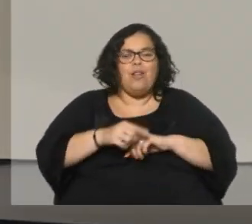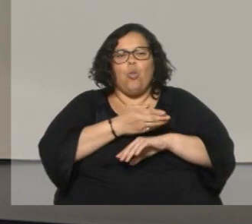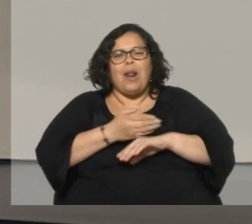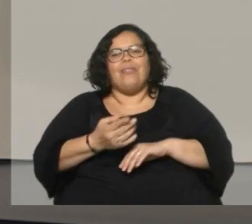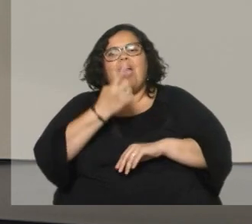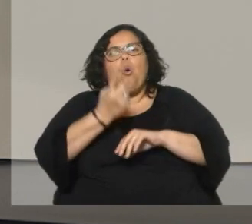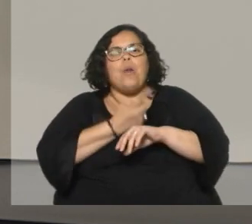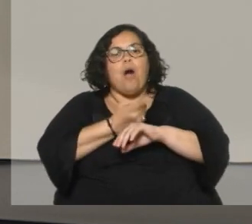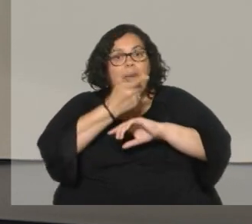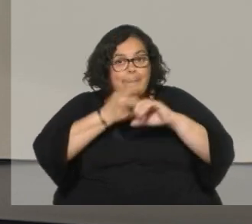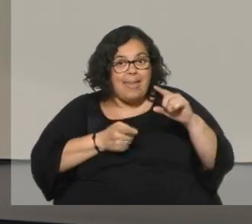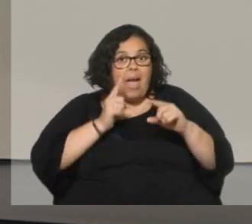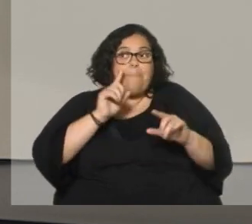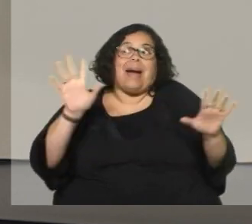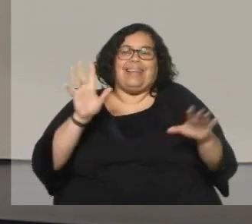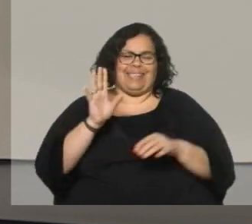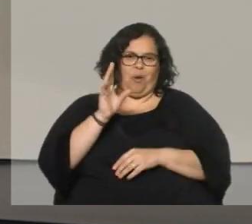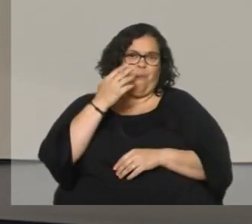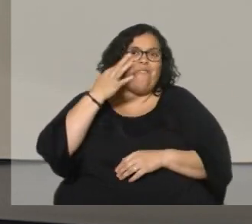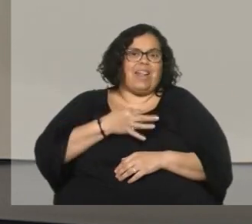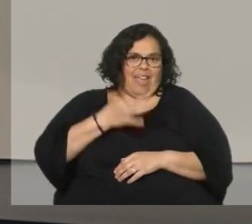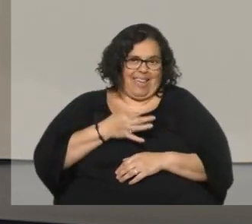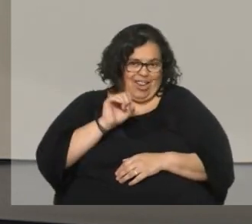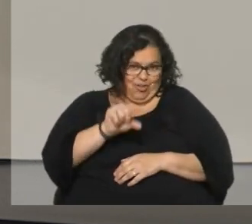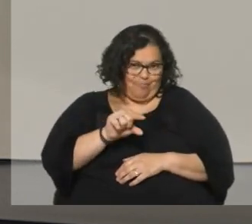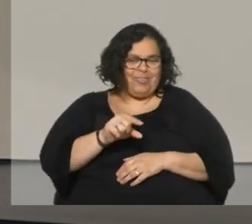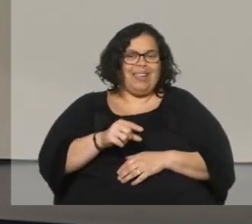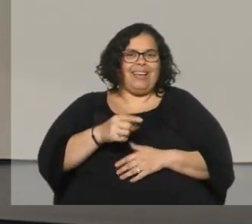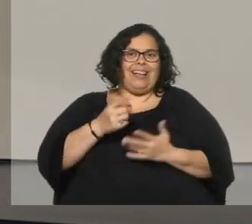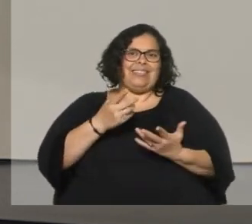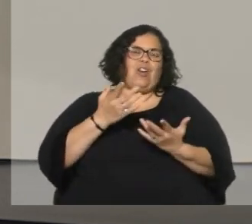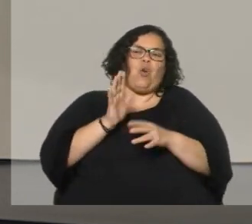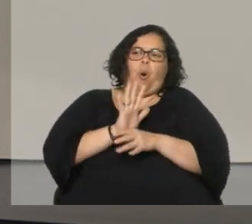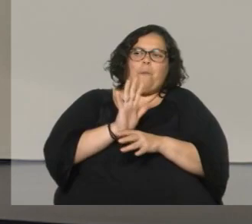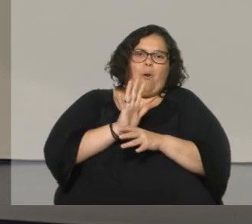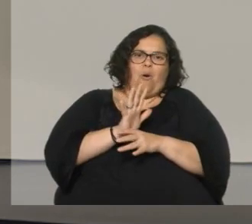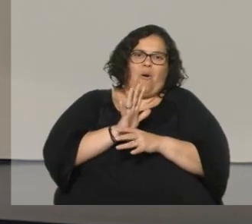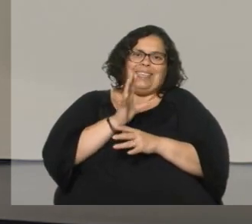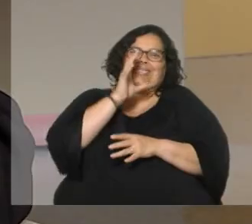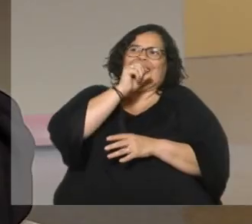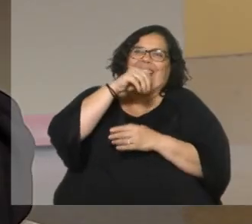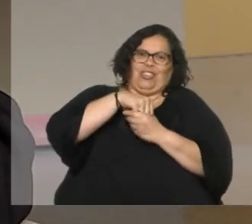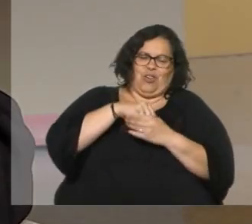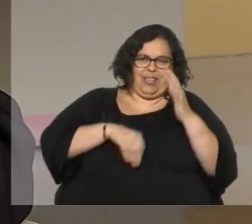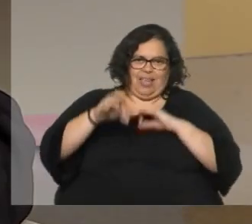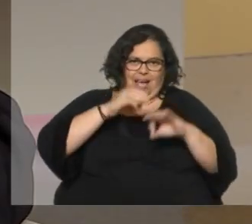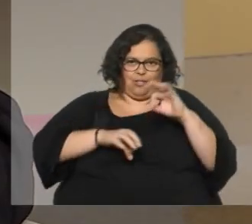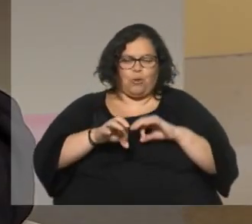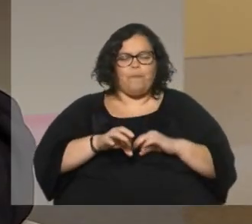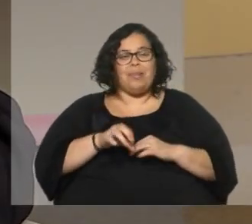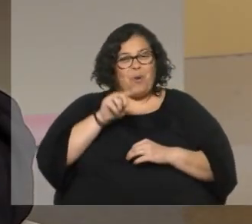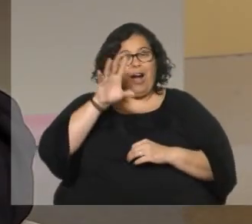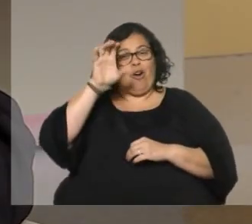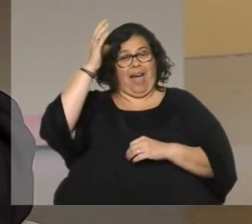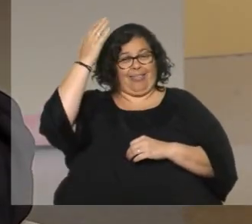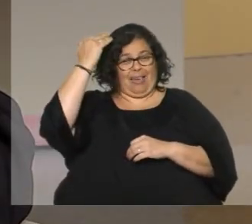cree que es verdad lo que está ocurriendo allí ese es el secreto de ustedes claro bueno acordate que esa frase de